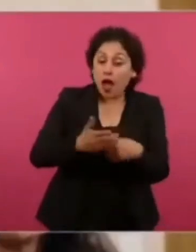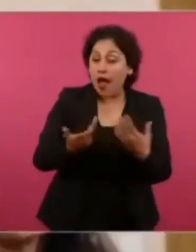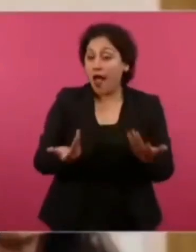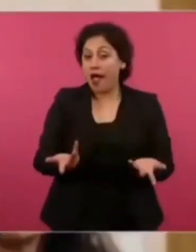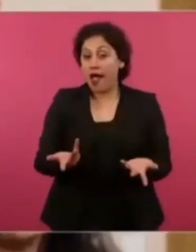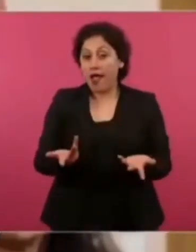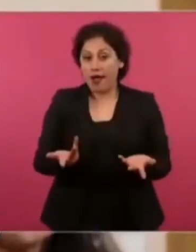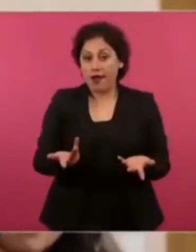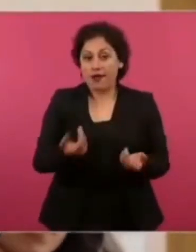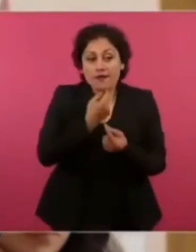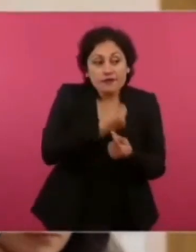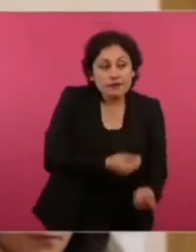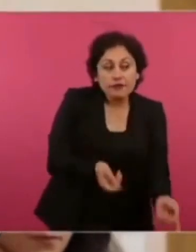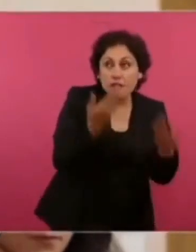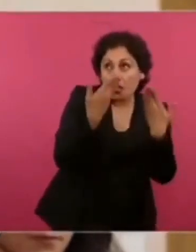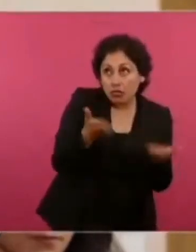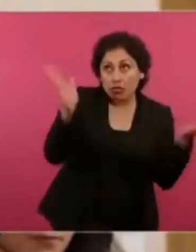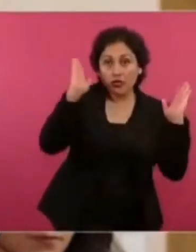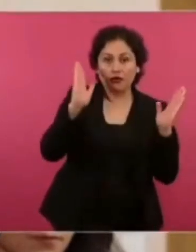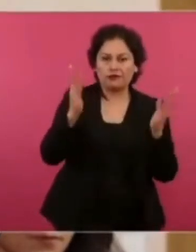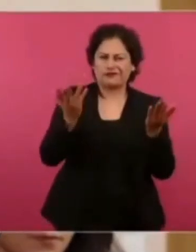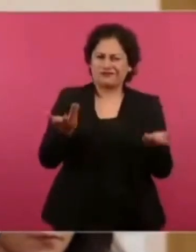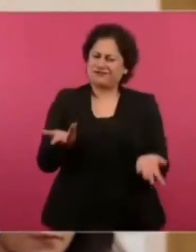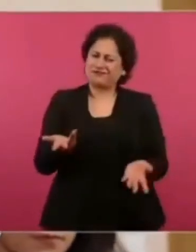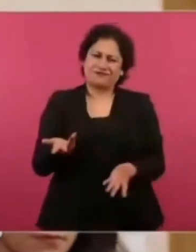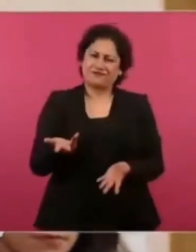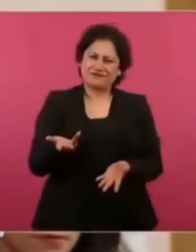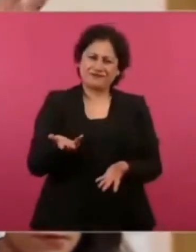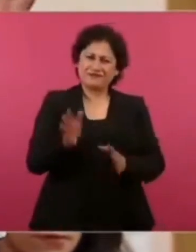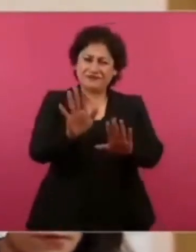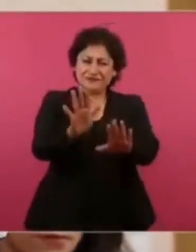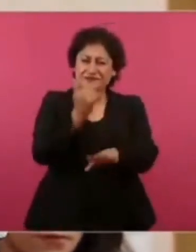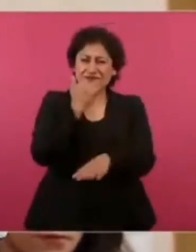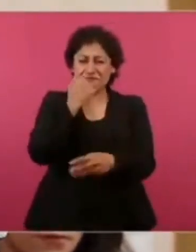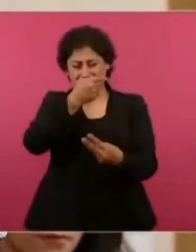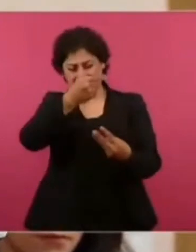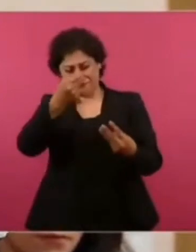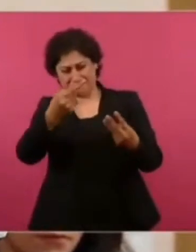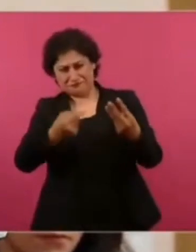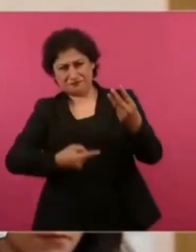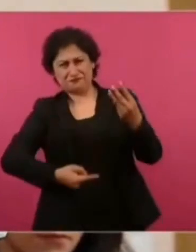desde temprana edad, no, no, no, no, no hay nada de eso